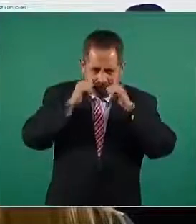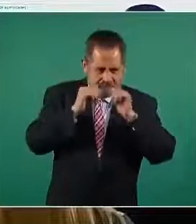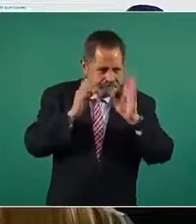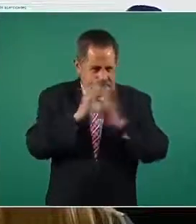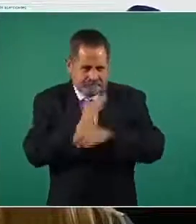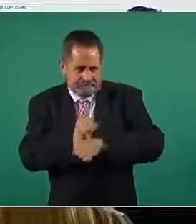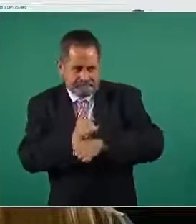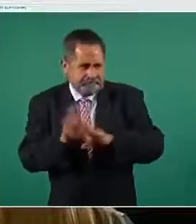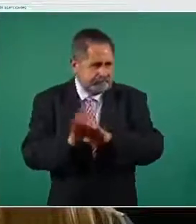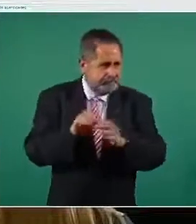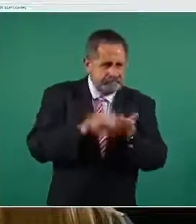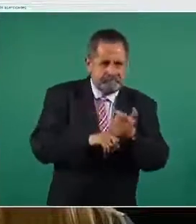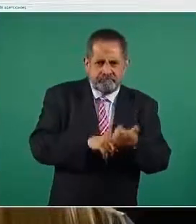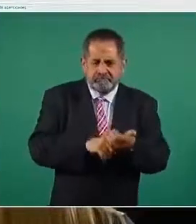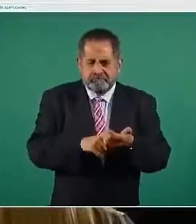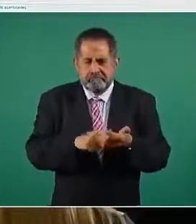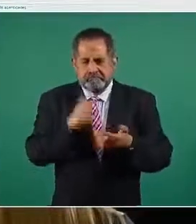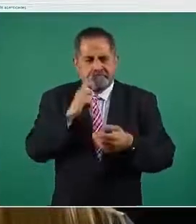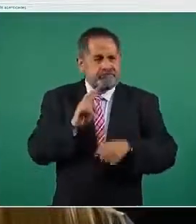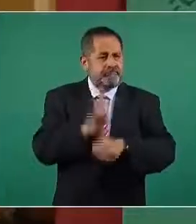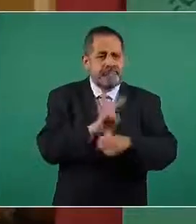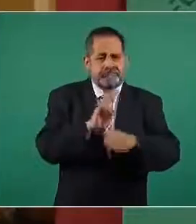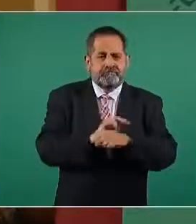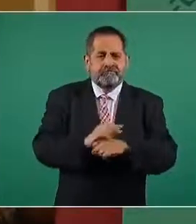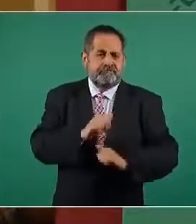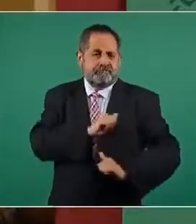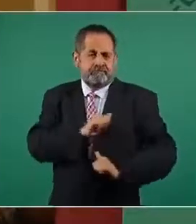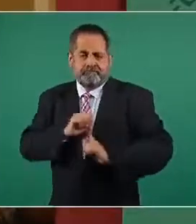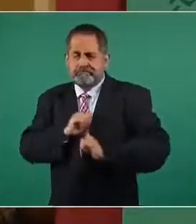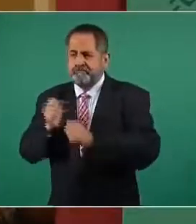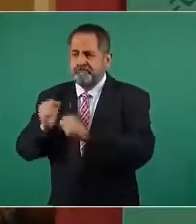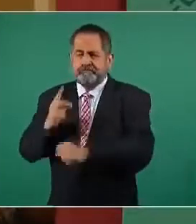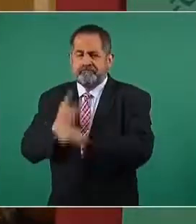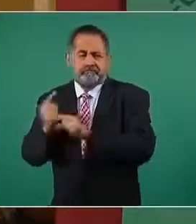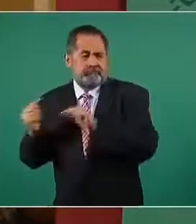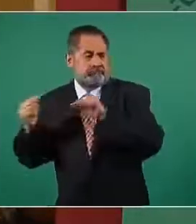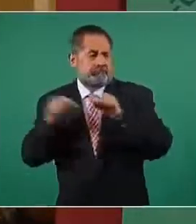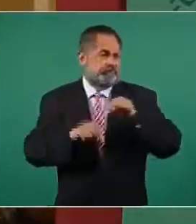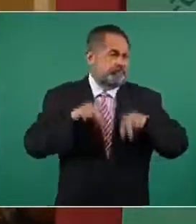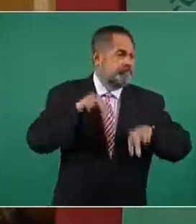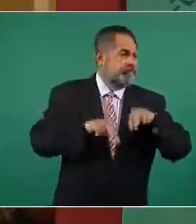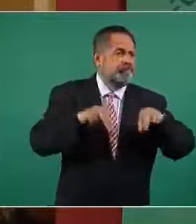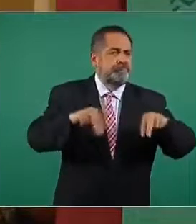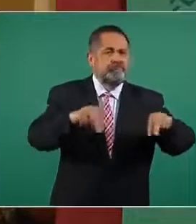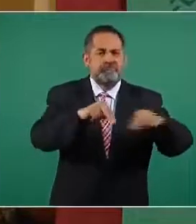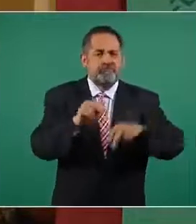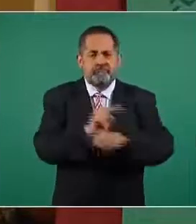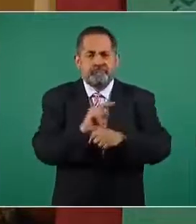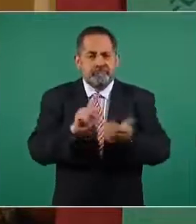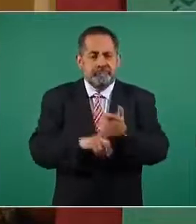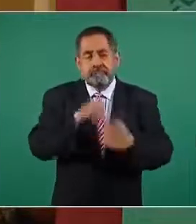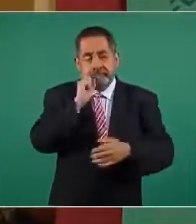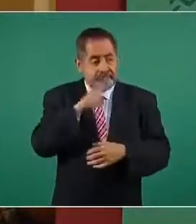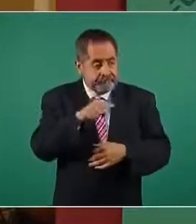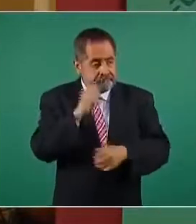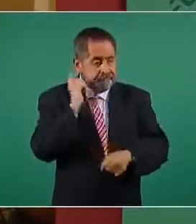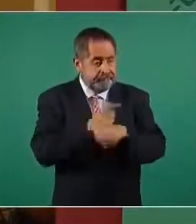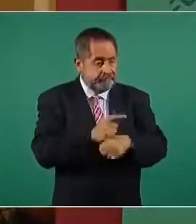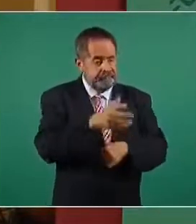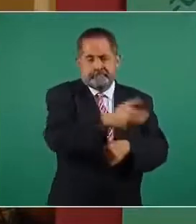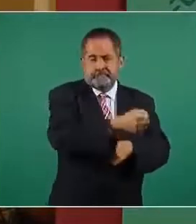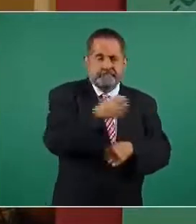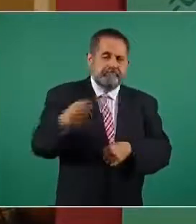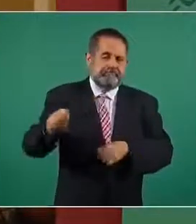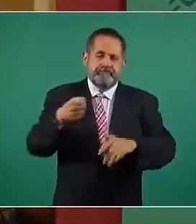operativa, la territorialización de las fuerzas de seguridad, así como la judicialización para